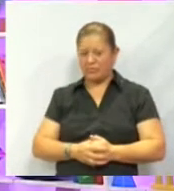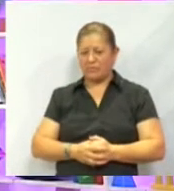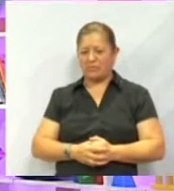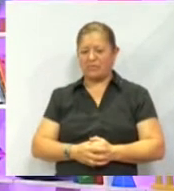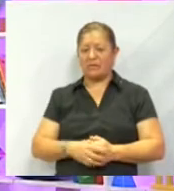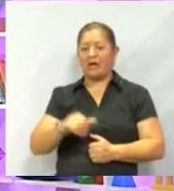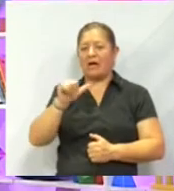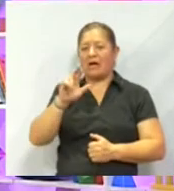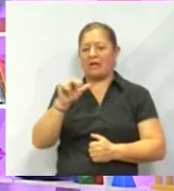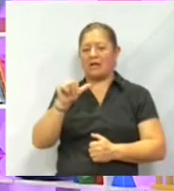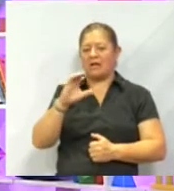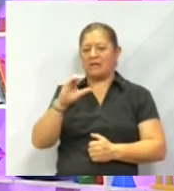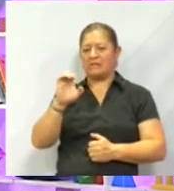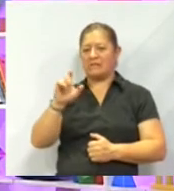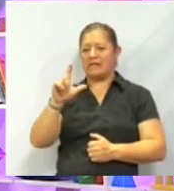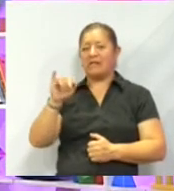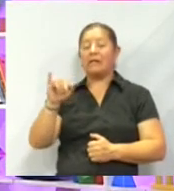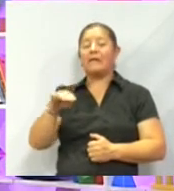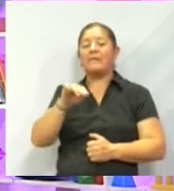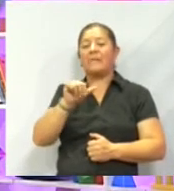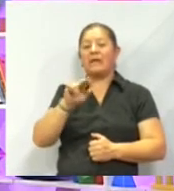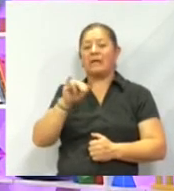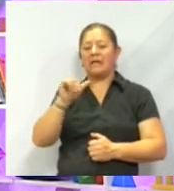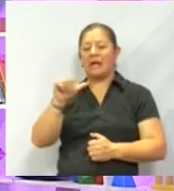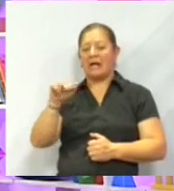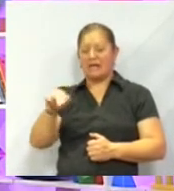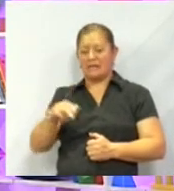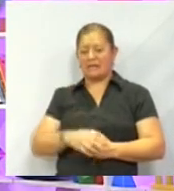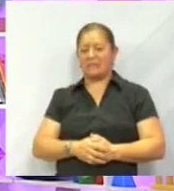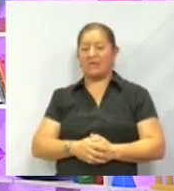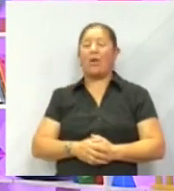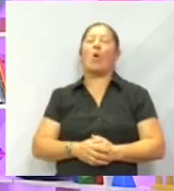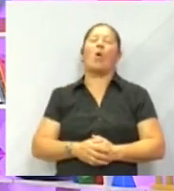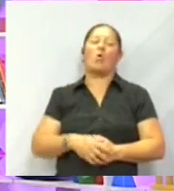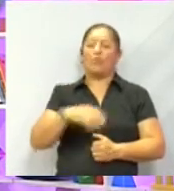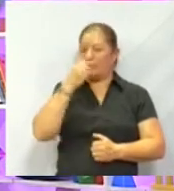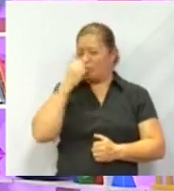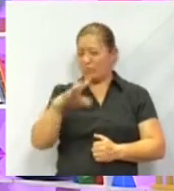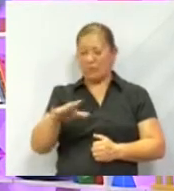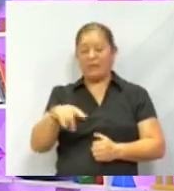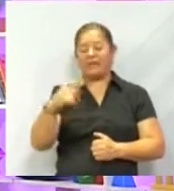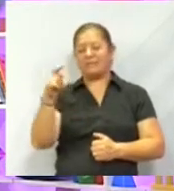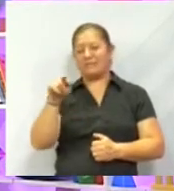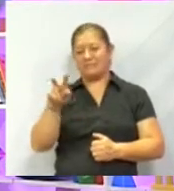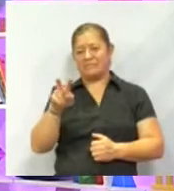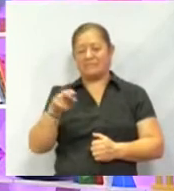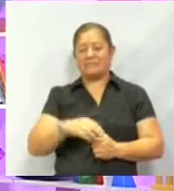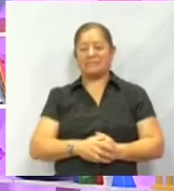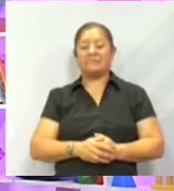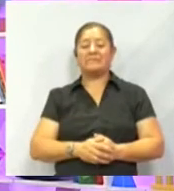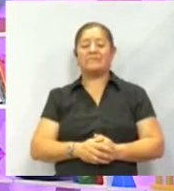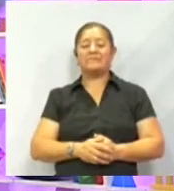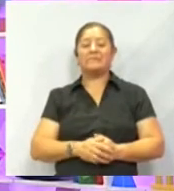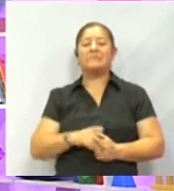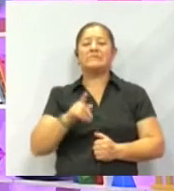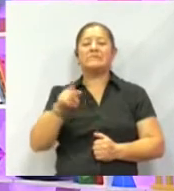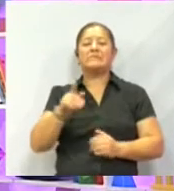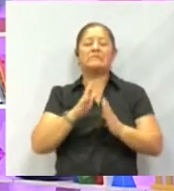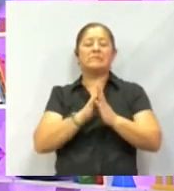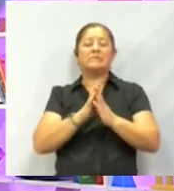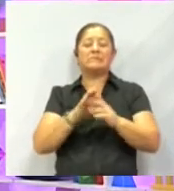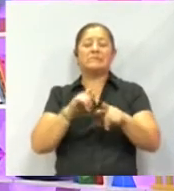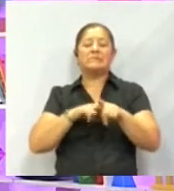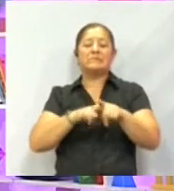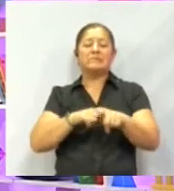la Celita Eci Rodríguez y a María. Un saludo a todas ellas. Un favor, Valeria. ¿Podrías, por favor,